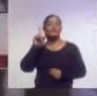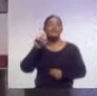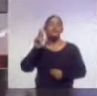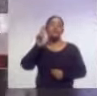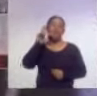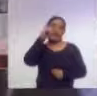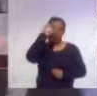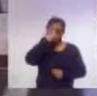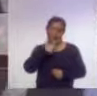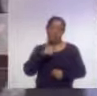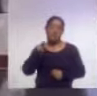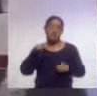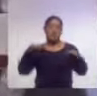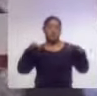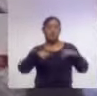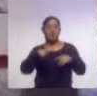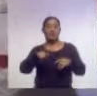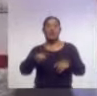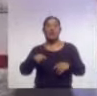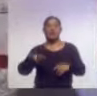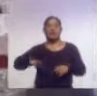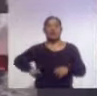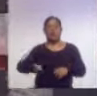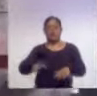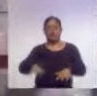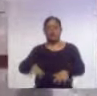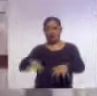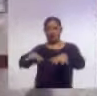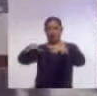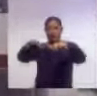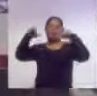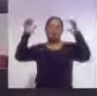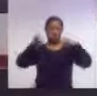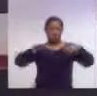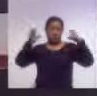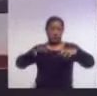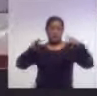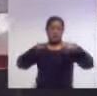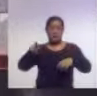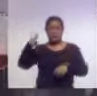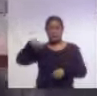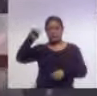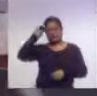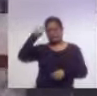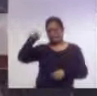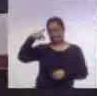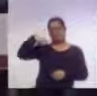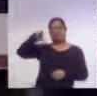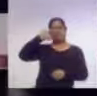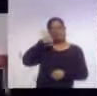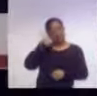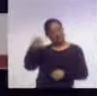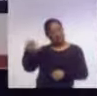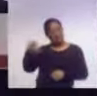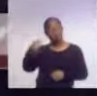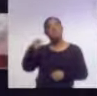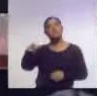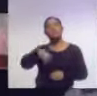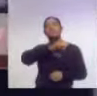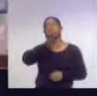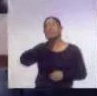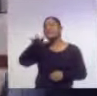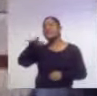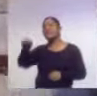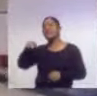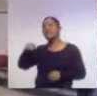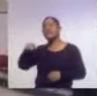que presentaba una crecida debido a la lluvia que por su intensidad fue considerada atípica. El operativo de búsqueda inició la noche